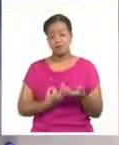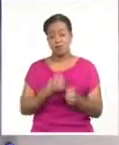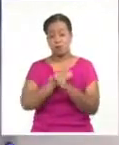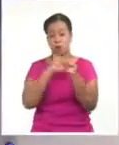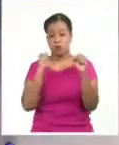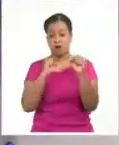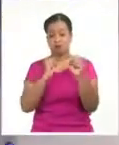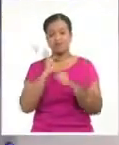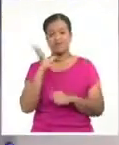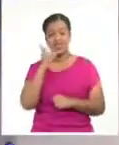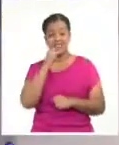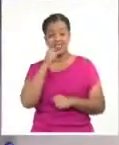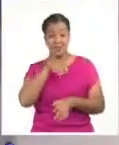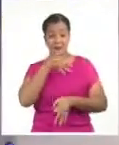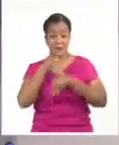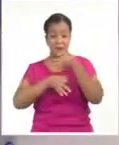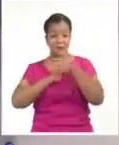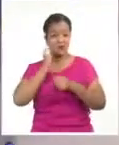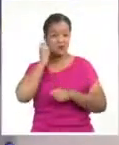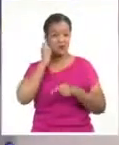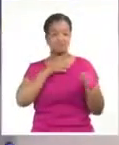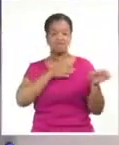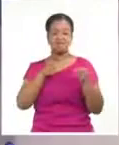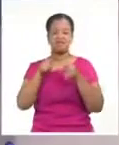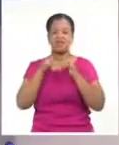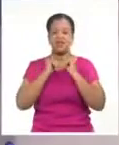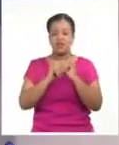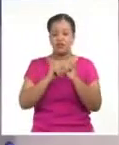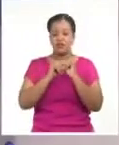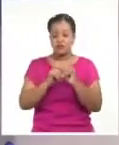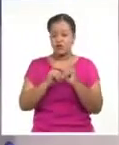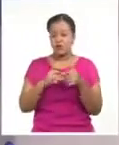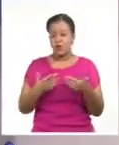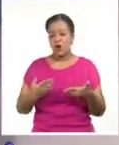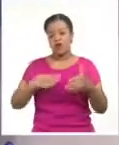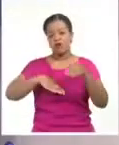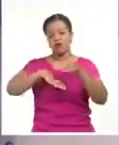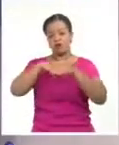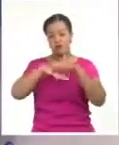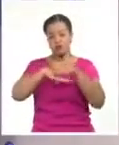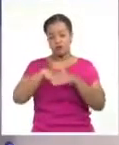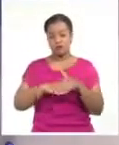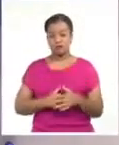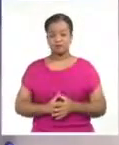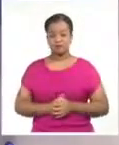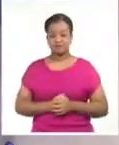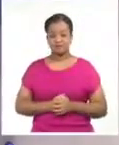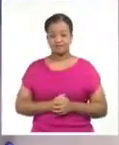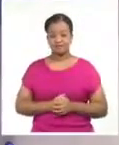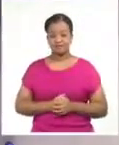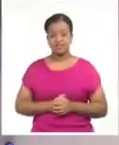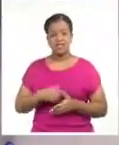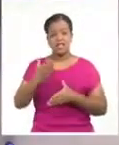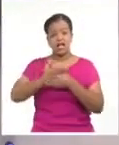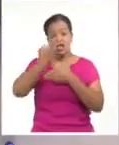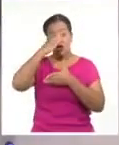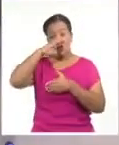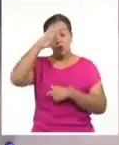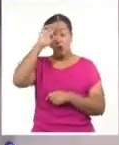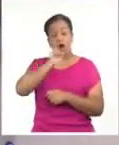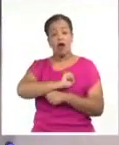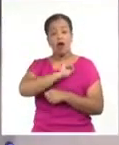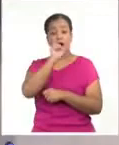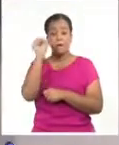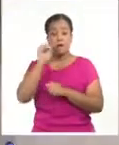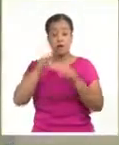Emotivas palabras de Arlene Sierra. Proseguimos con informaciones del más universal de los deportes. Santiago de Cuba se proclamó campeón del torneo